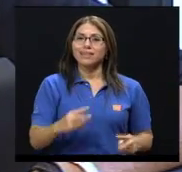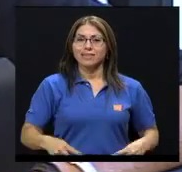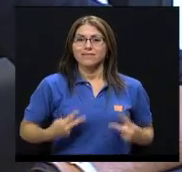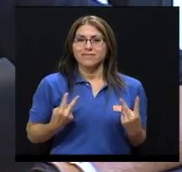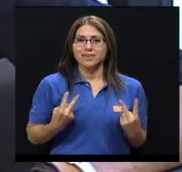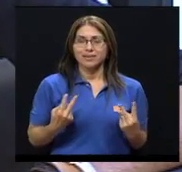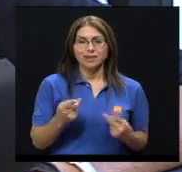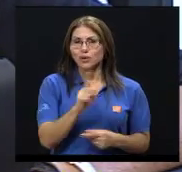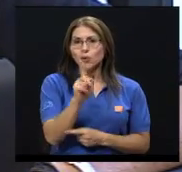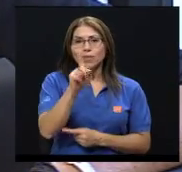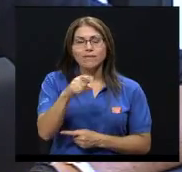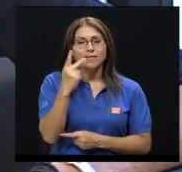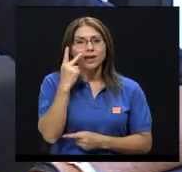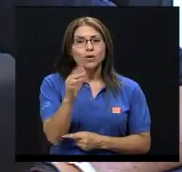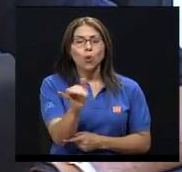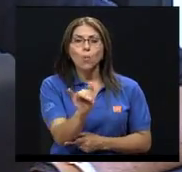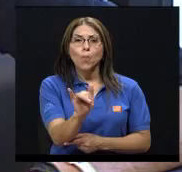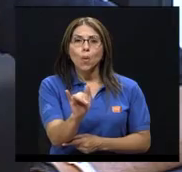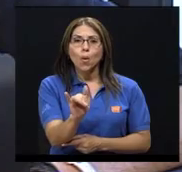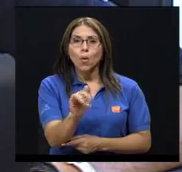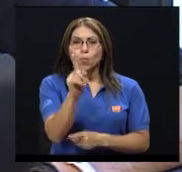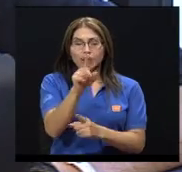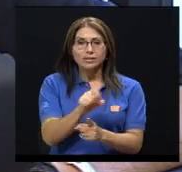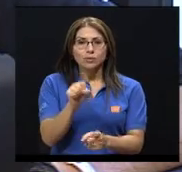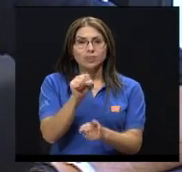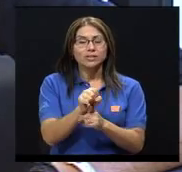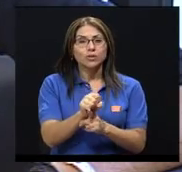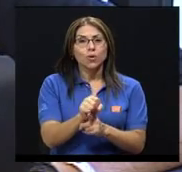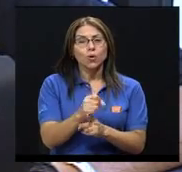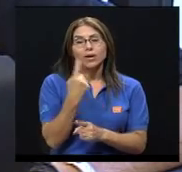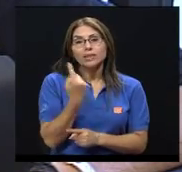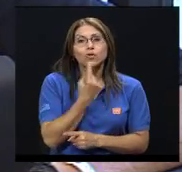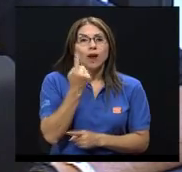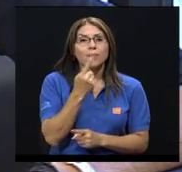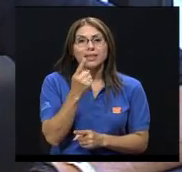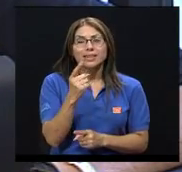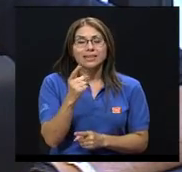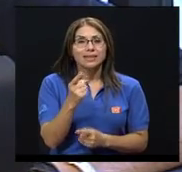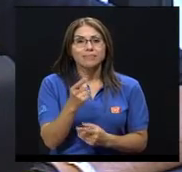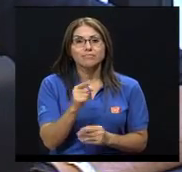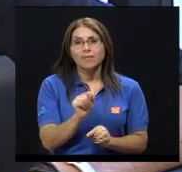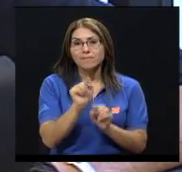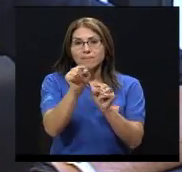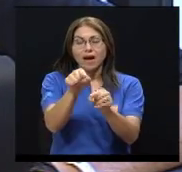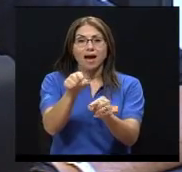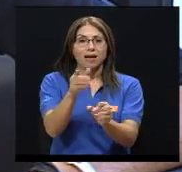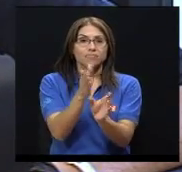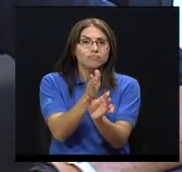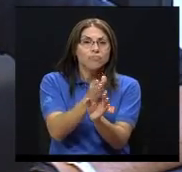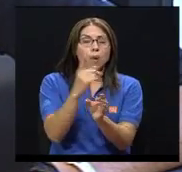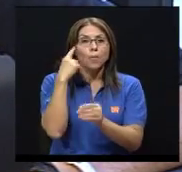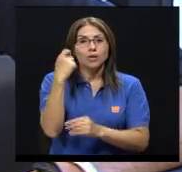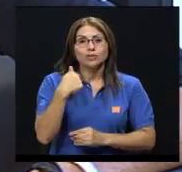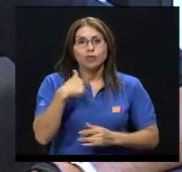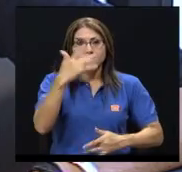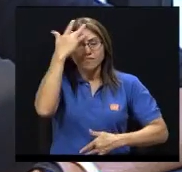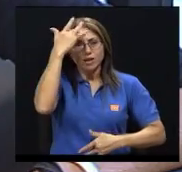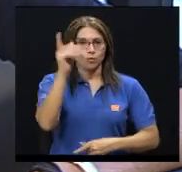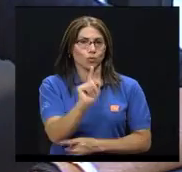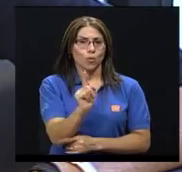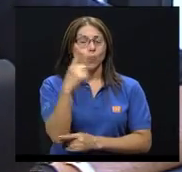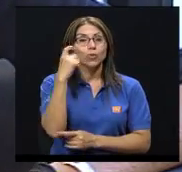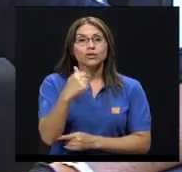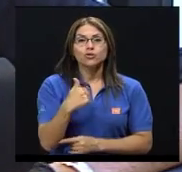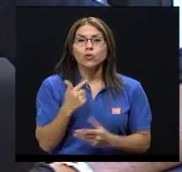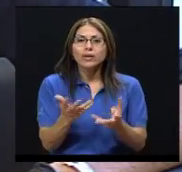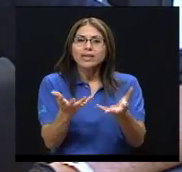¿verdad? No habría que verlo como una situación que se busca solo porque estoy enfermo,